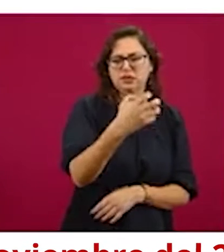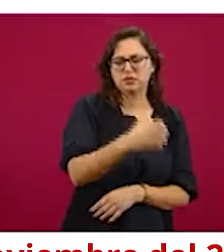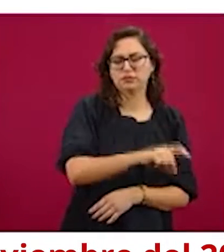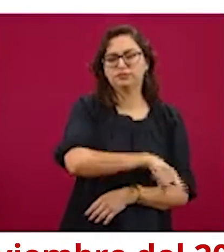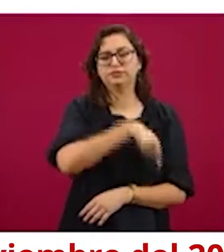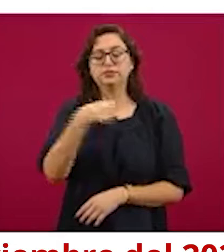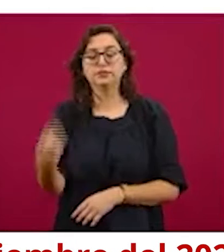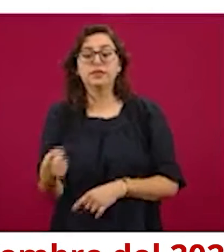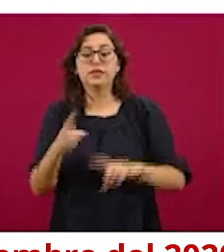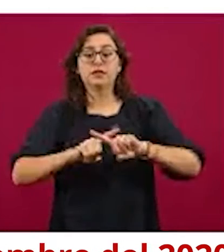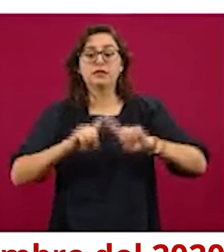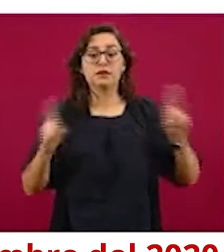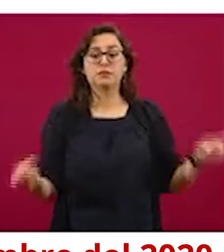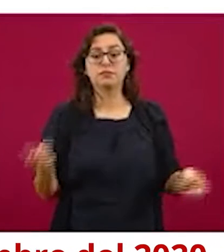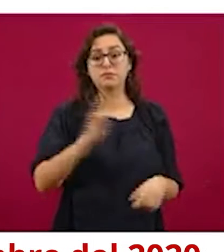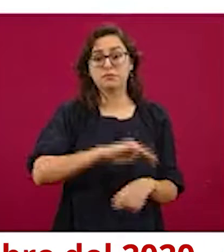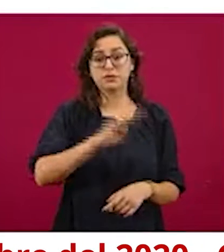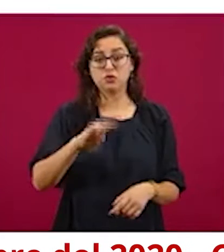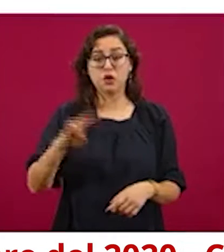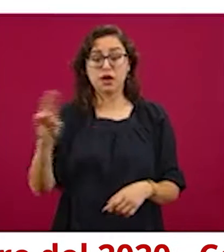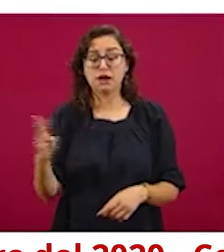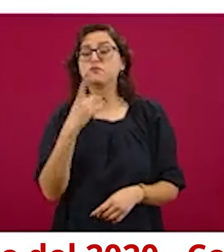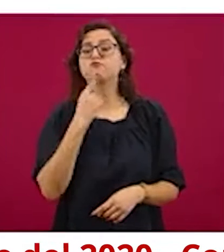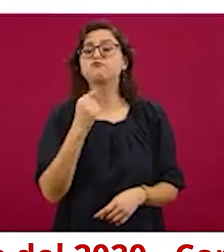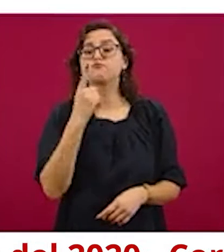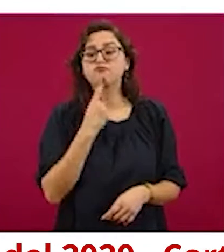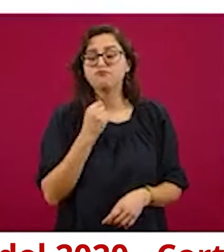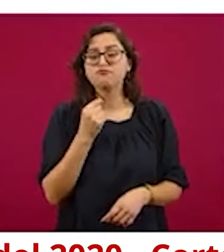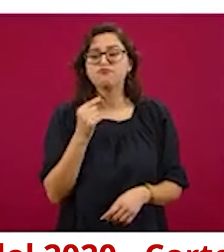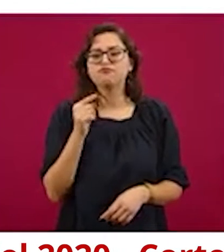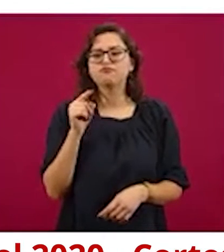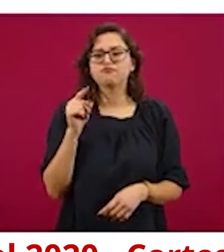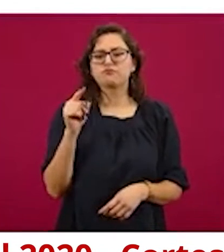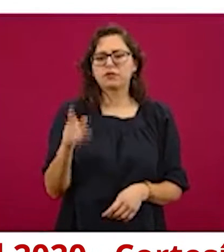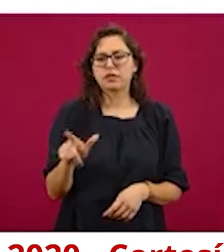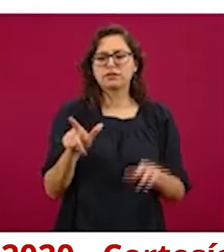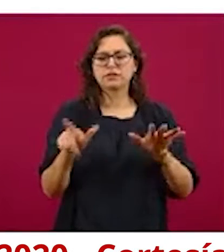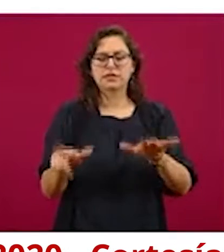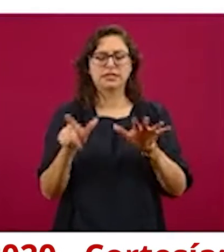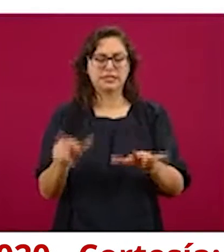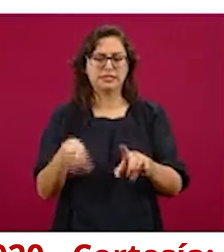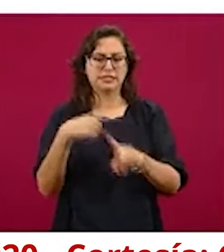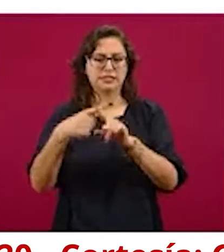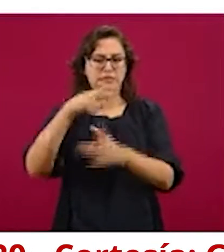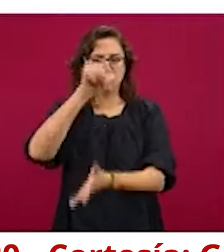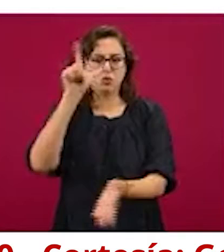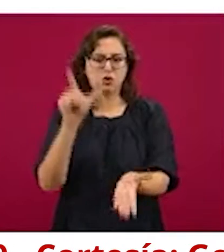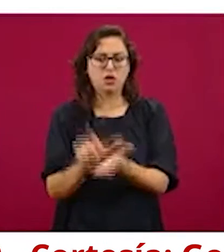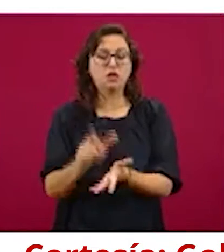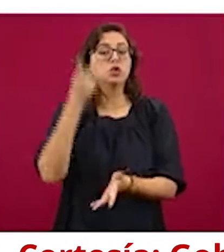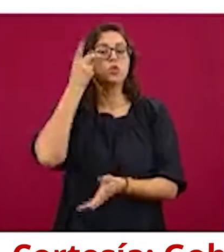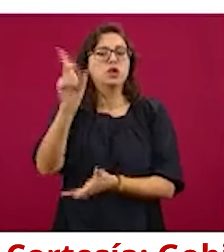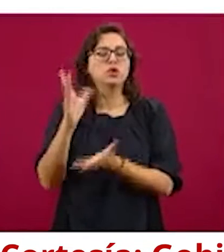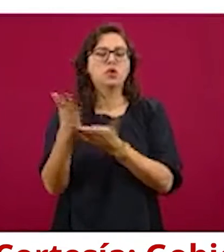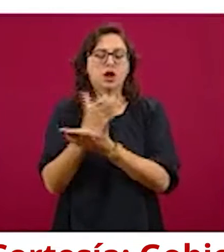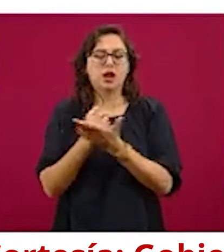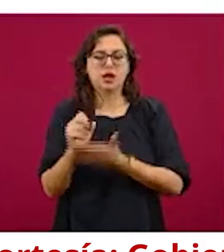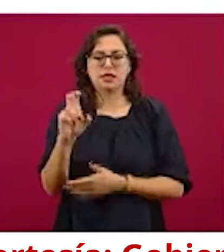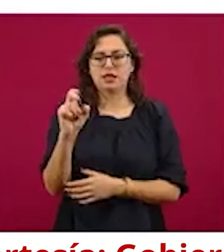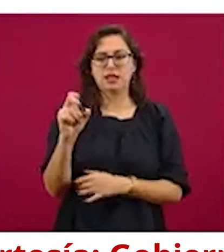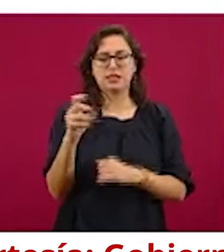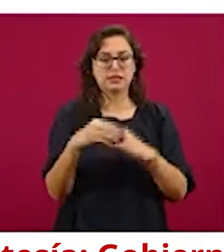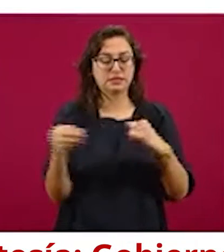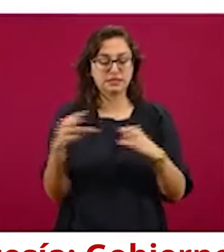en Morelia, Michoacán, con un precio al público de 17 pesos por litro, un margen de 30 centavos. Para el